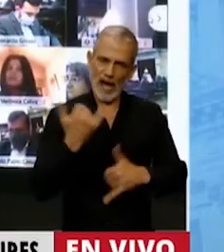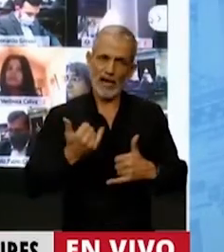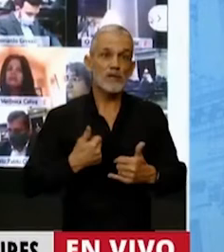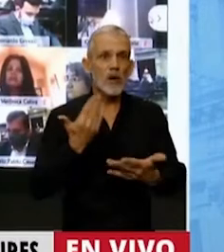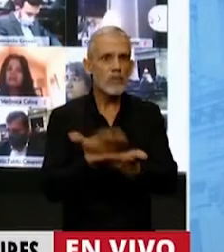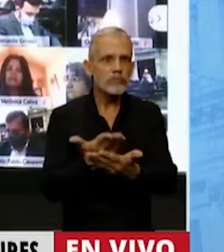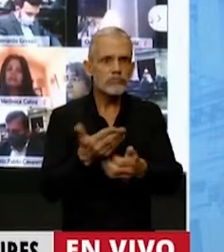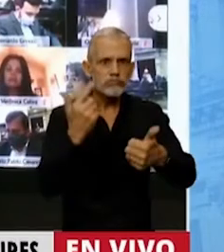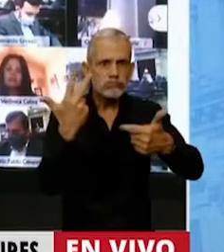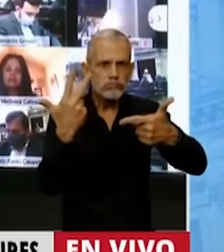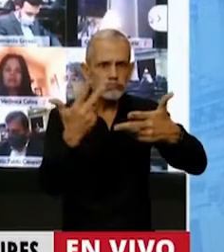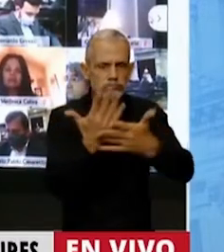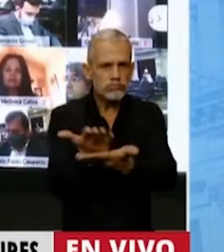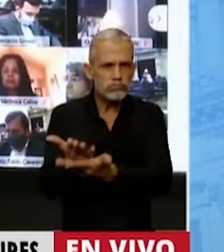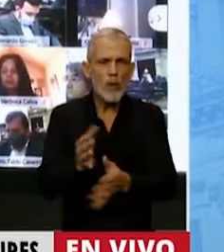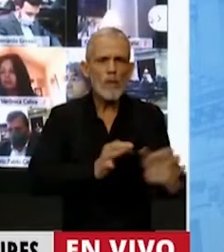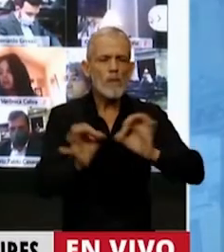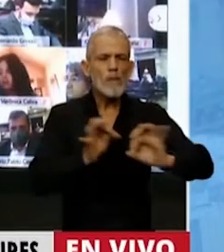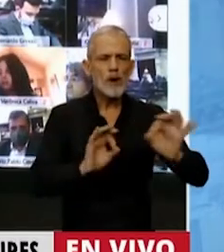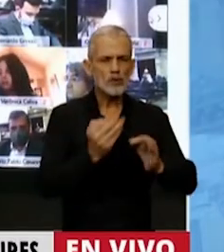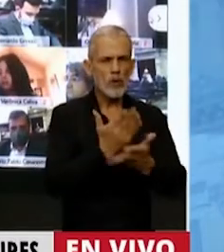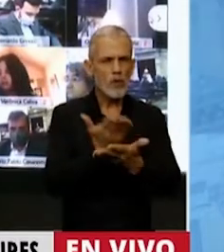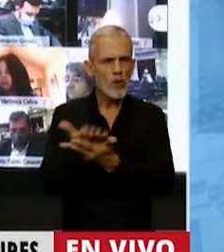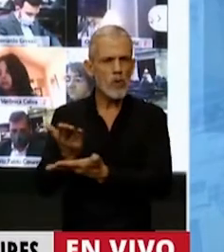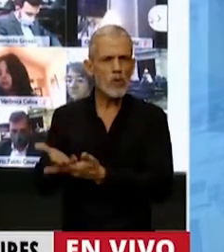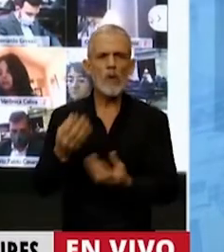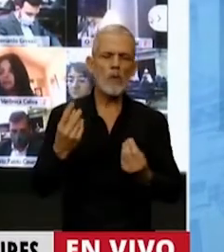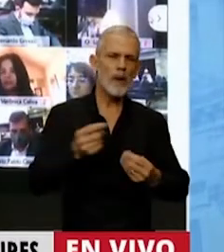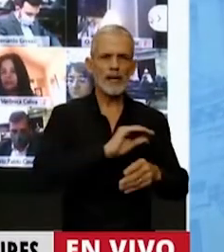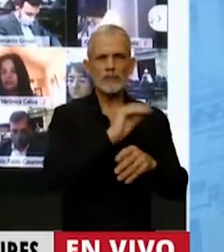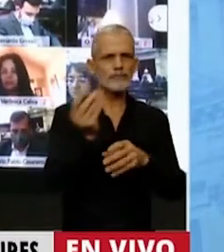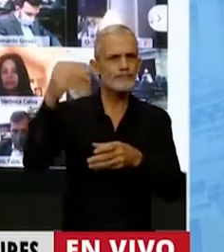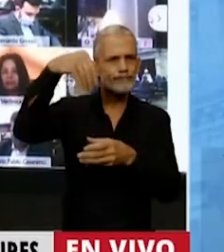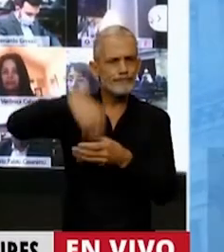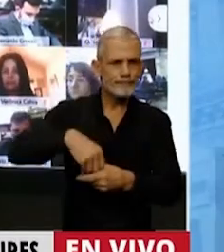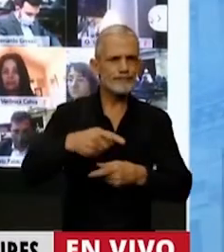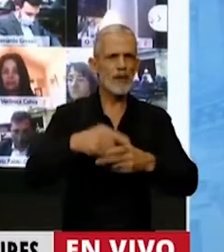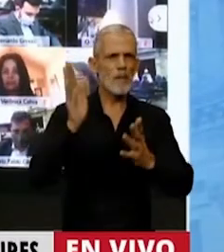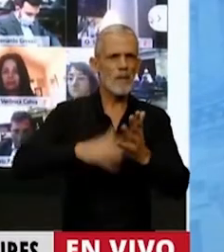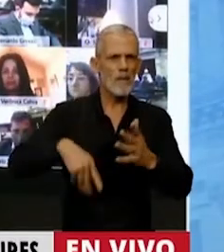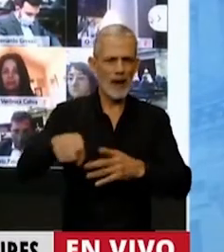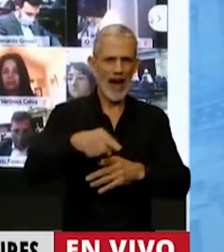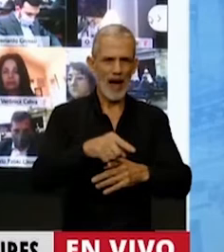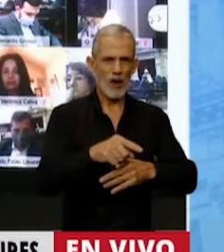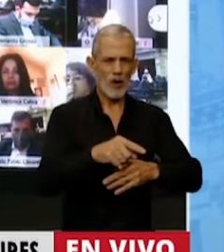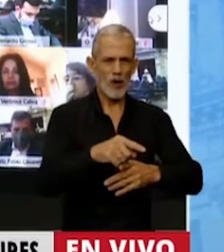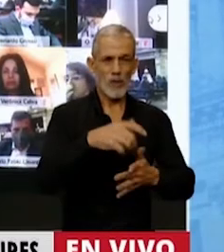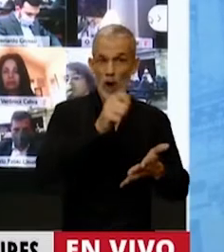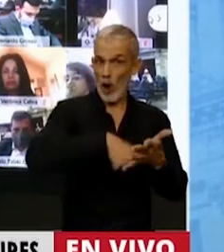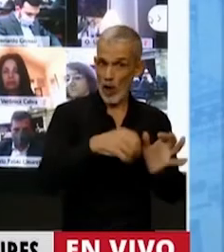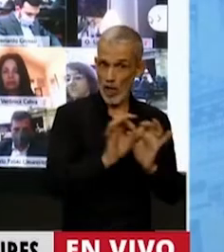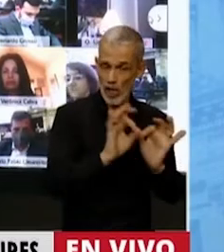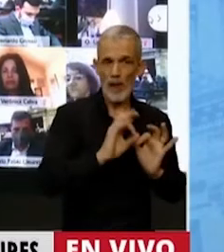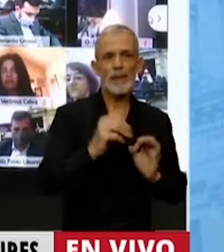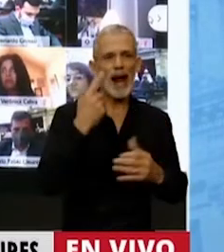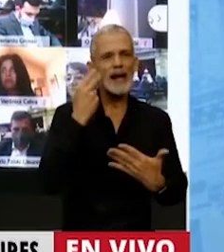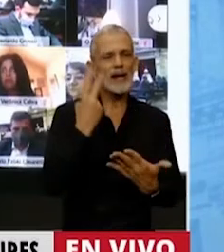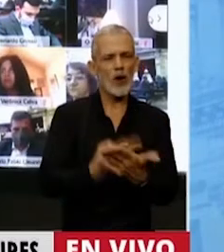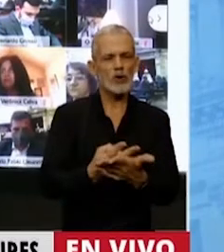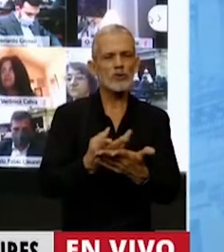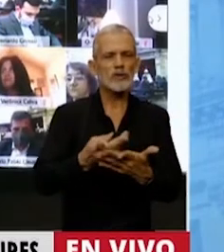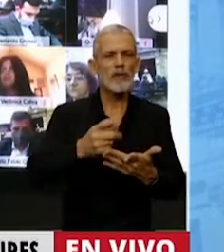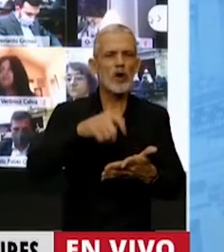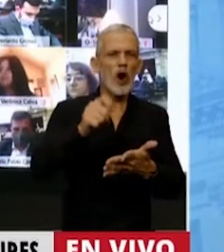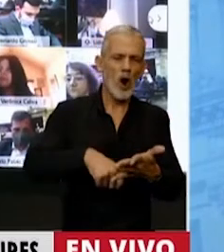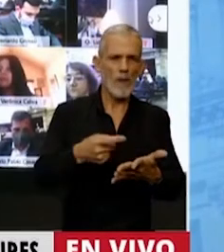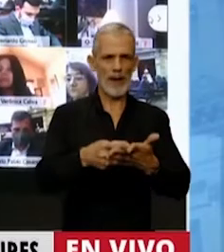presentado 3 veces los proyectos para el pase a planta permanente, para el reconocimiento del convenio de